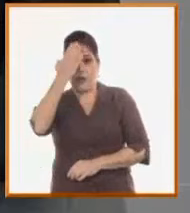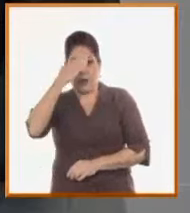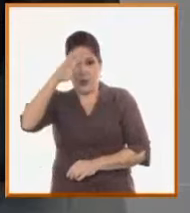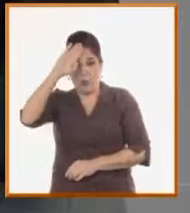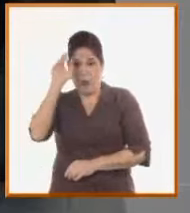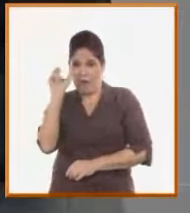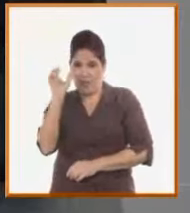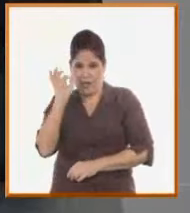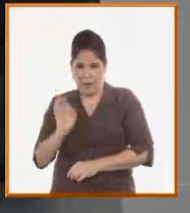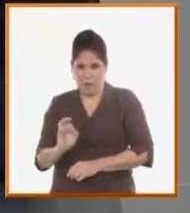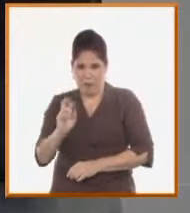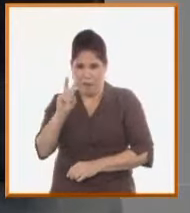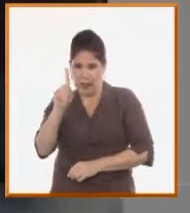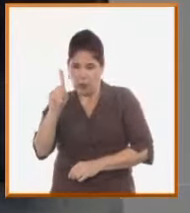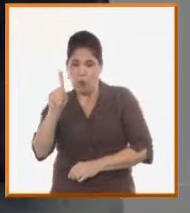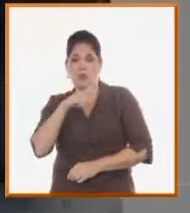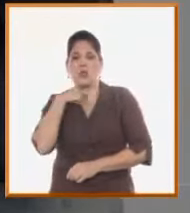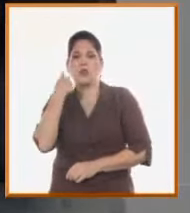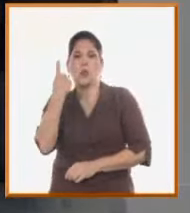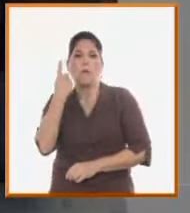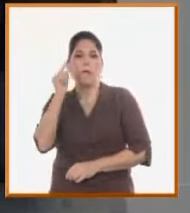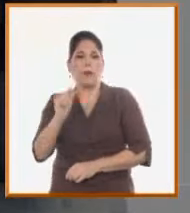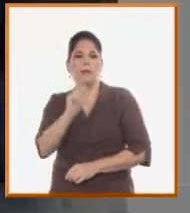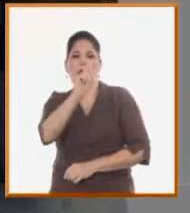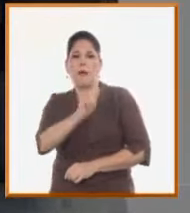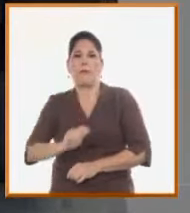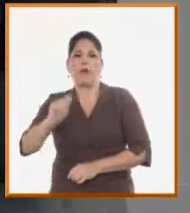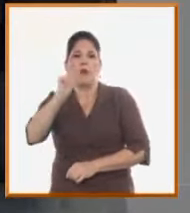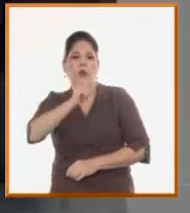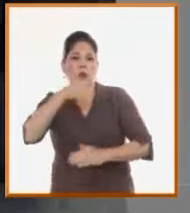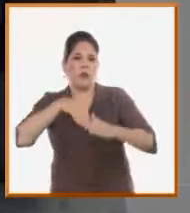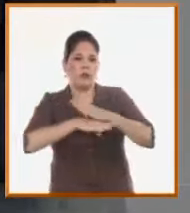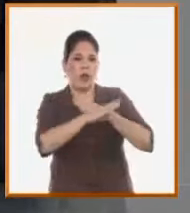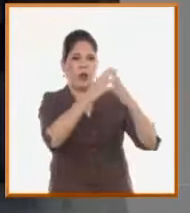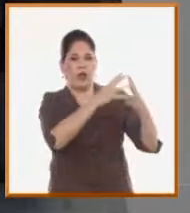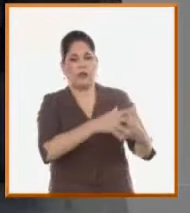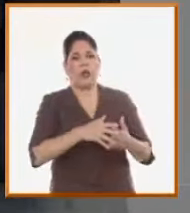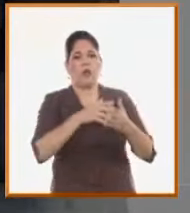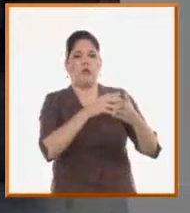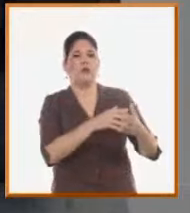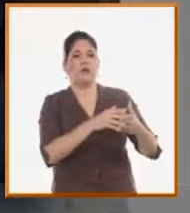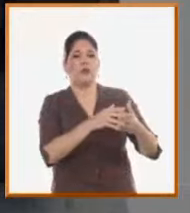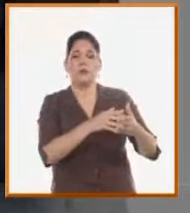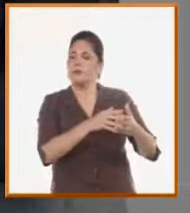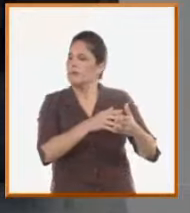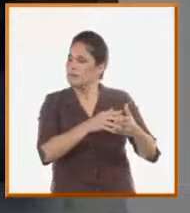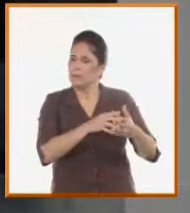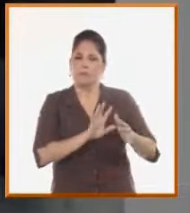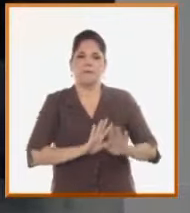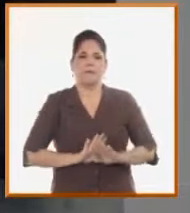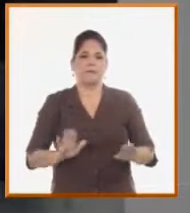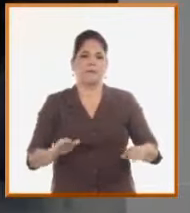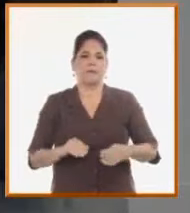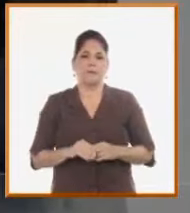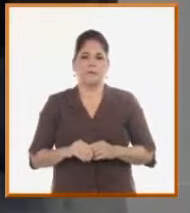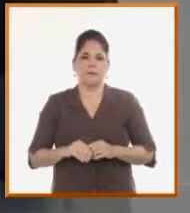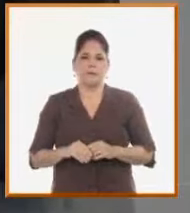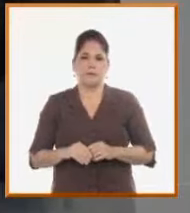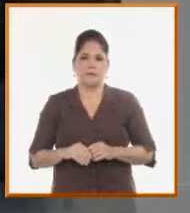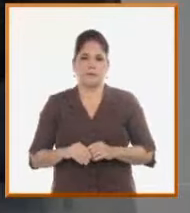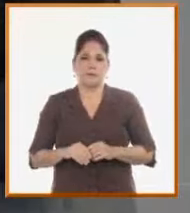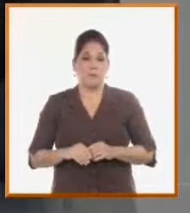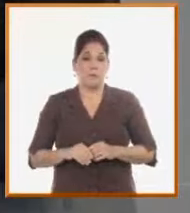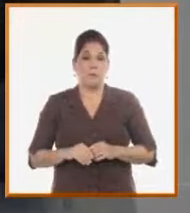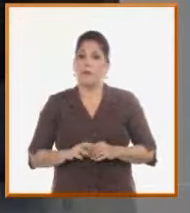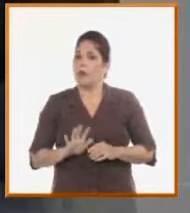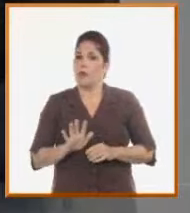esa fecha, se les suspende o se les prohíbe elaborar el ESTA. Bueno, no se les prohíbe